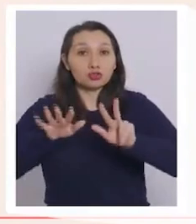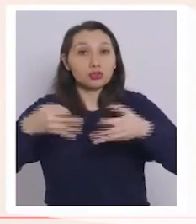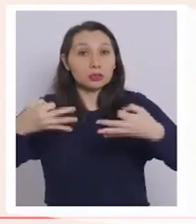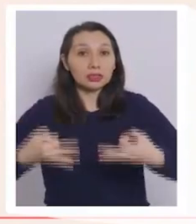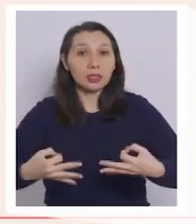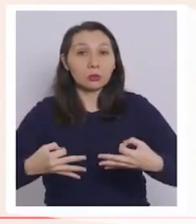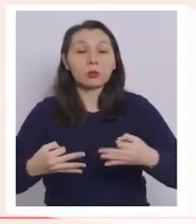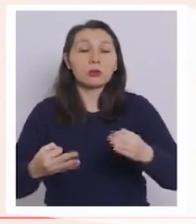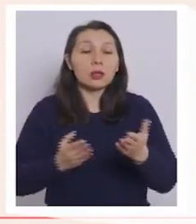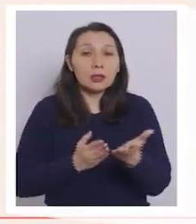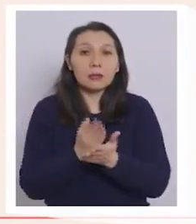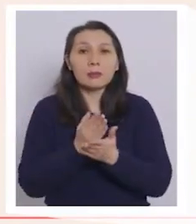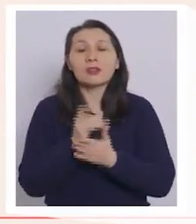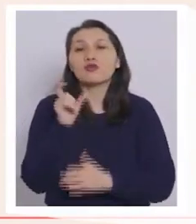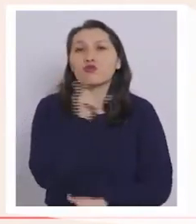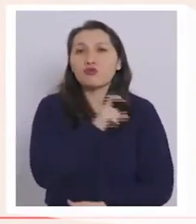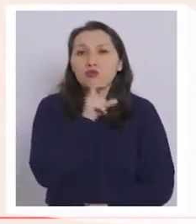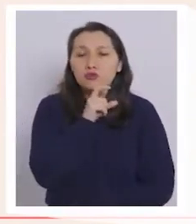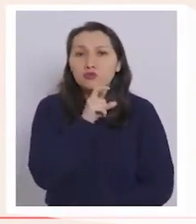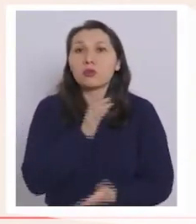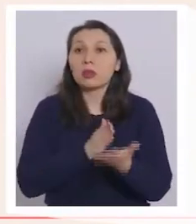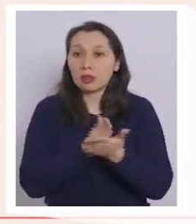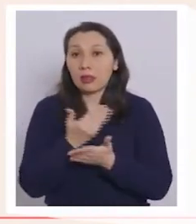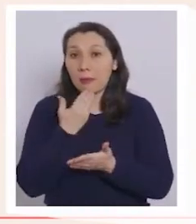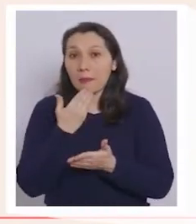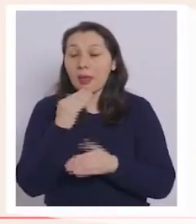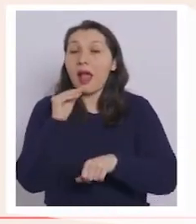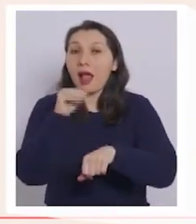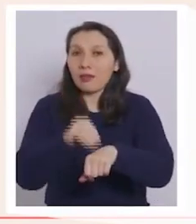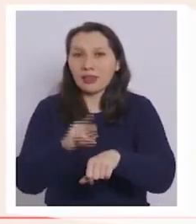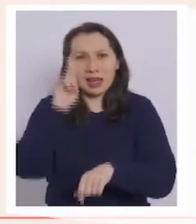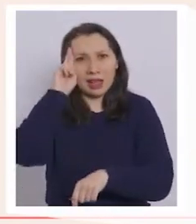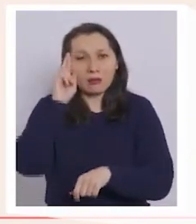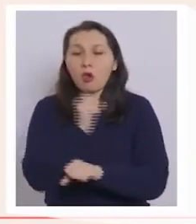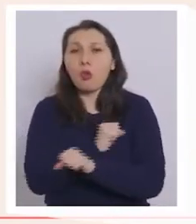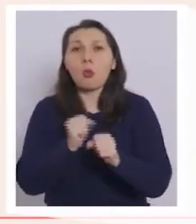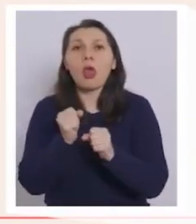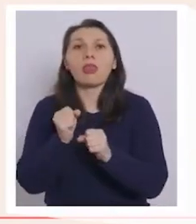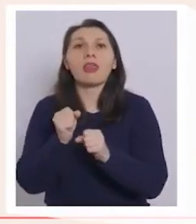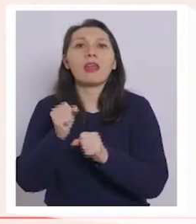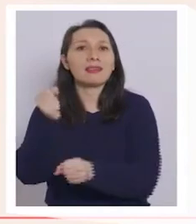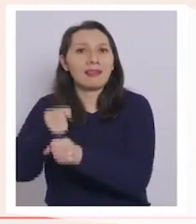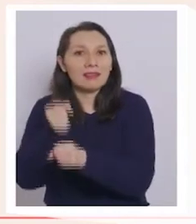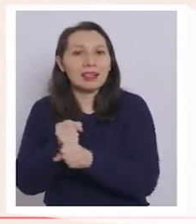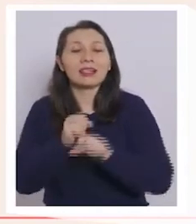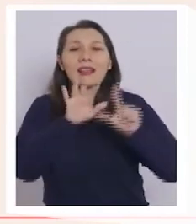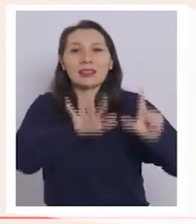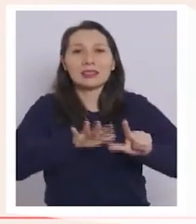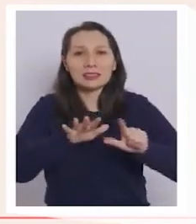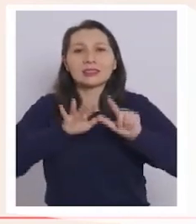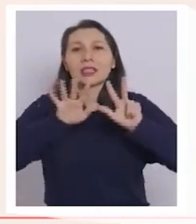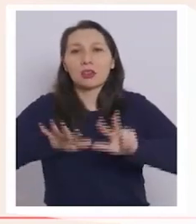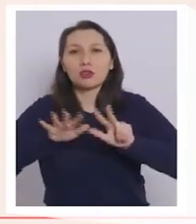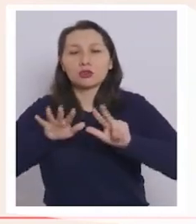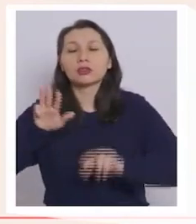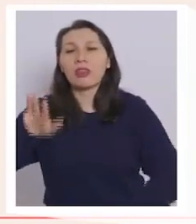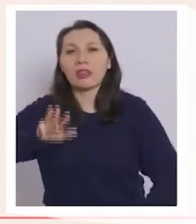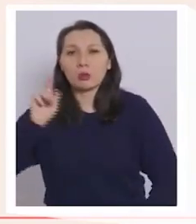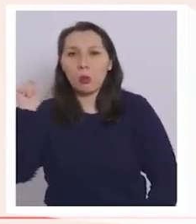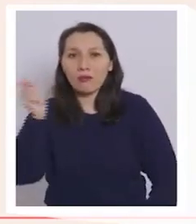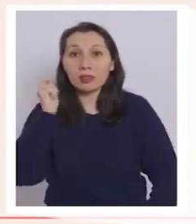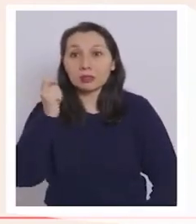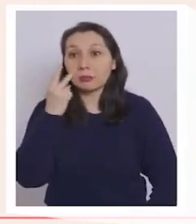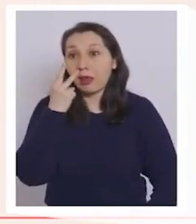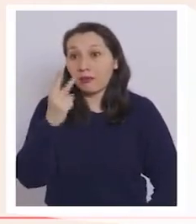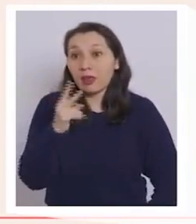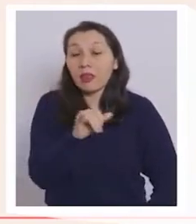se aplicará para los feriados, y hay que recordar que son irrenunciables, el 17, 18 y 19 de septiembre, y